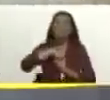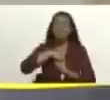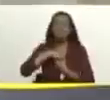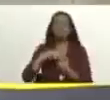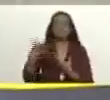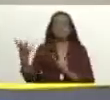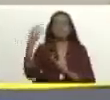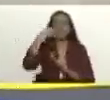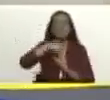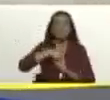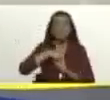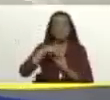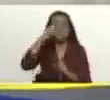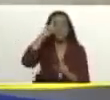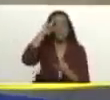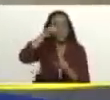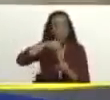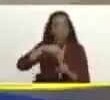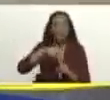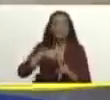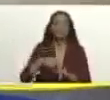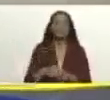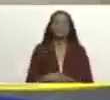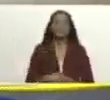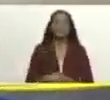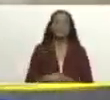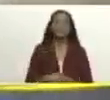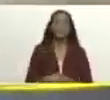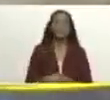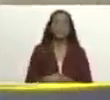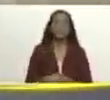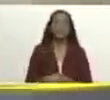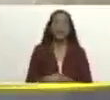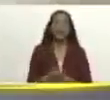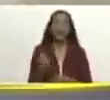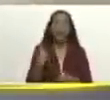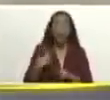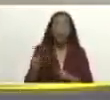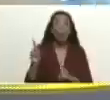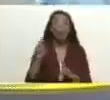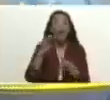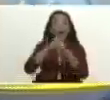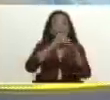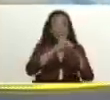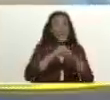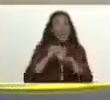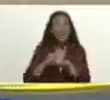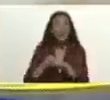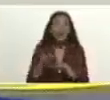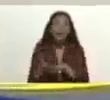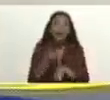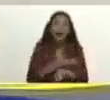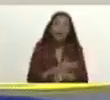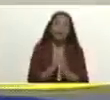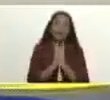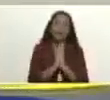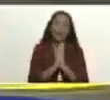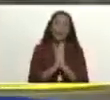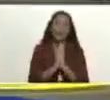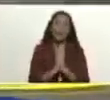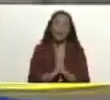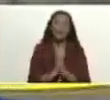bandera que es la bandera de Venezuela. Vamos a hacerle algunas solicitudes pero yo quiero antes que